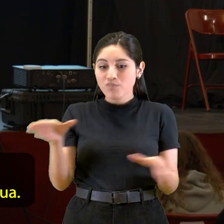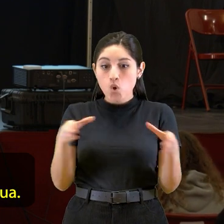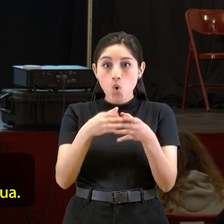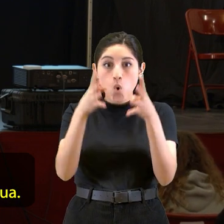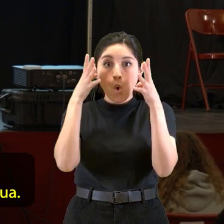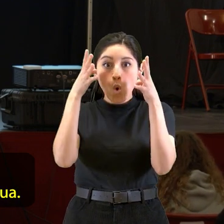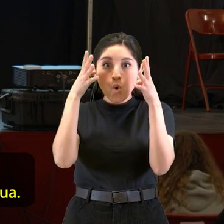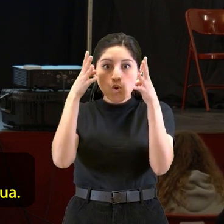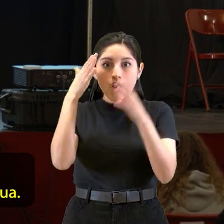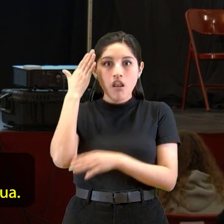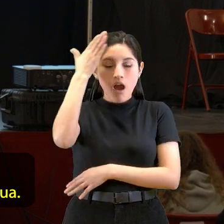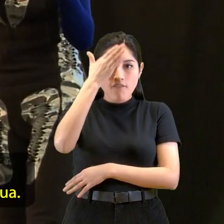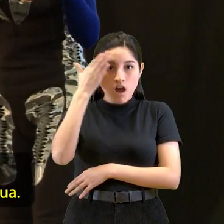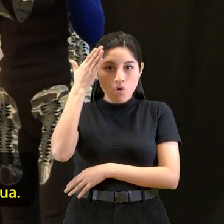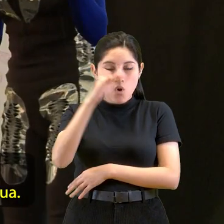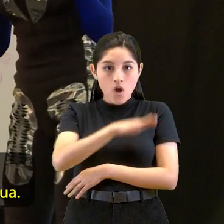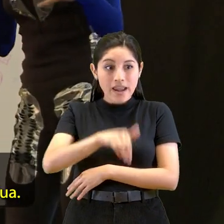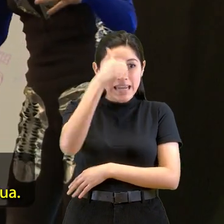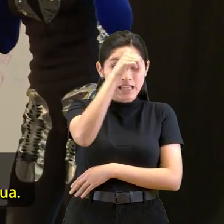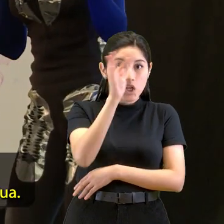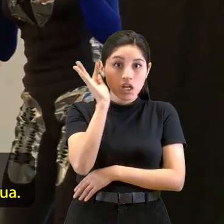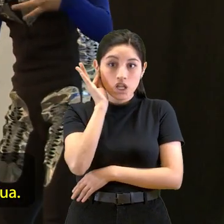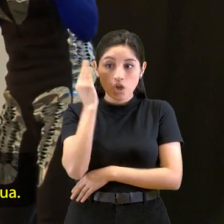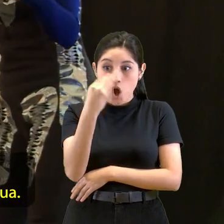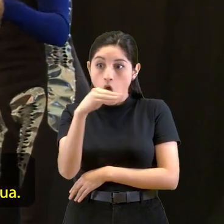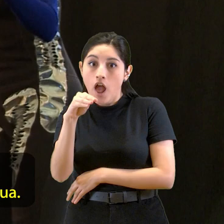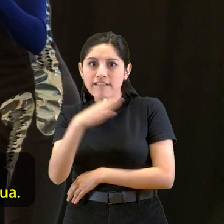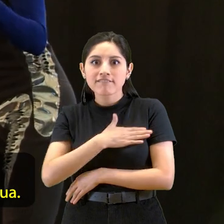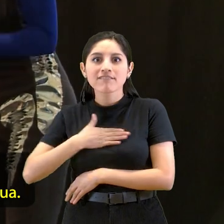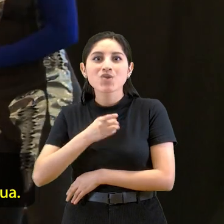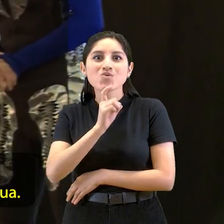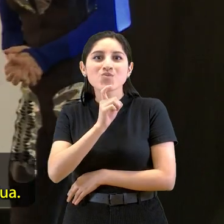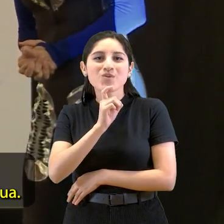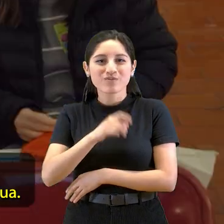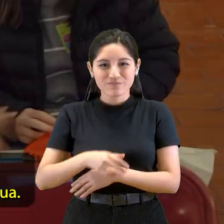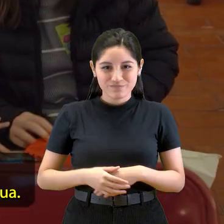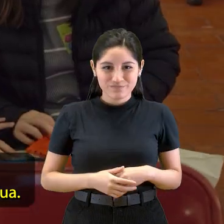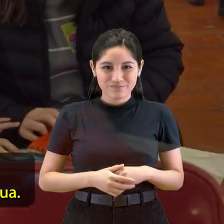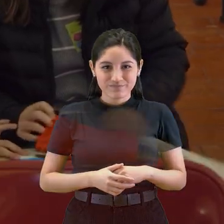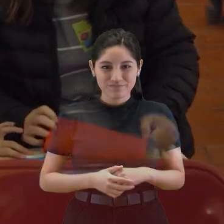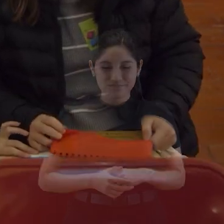queremos que sea ese Consejo Navarro de niñas, niños y adolescentes.